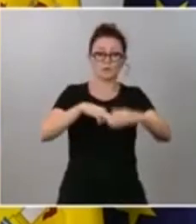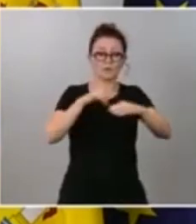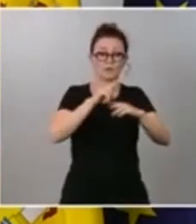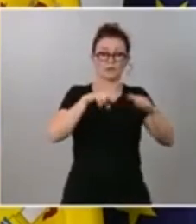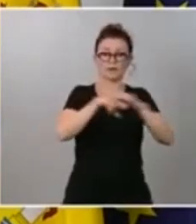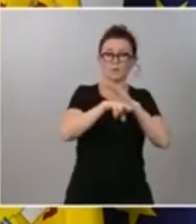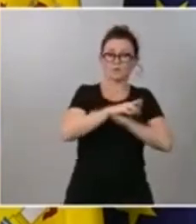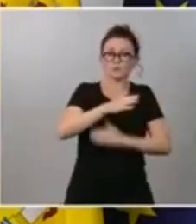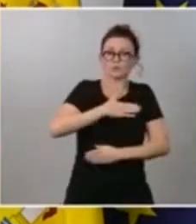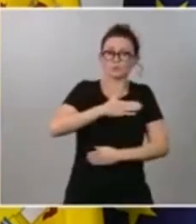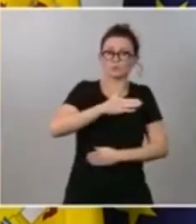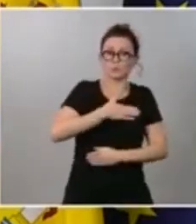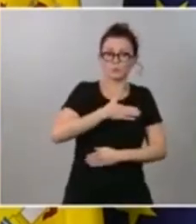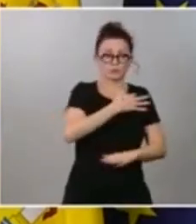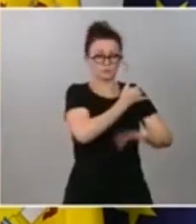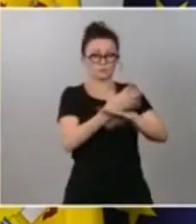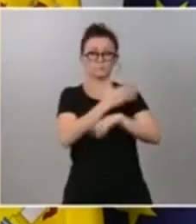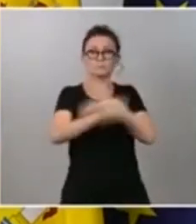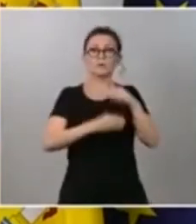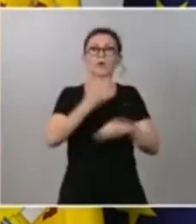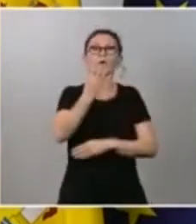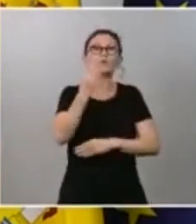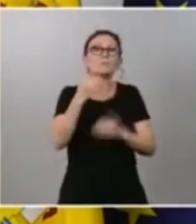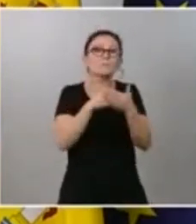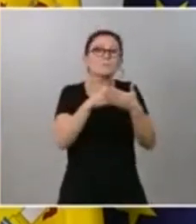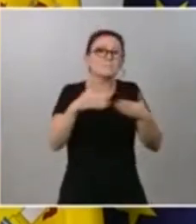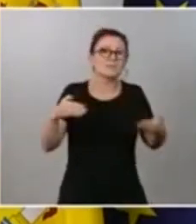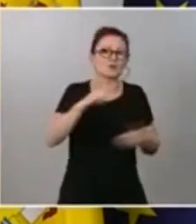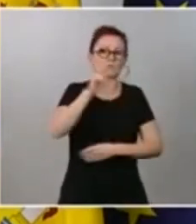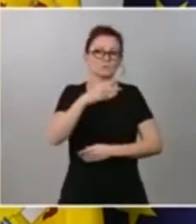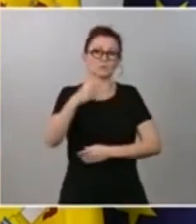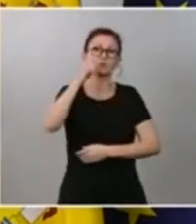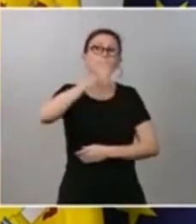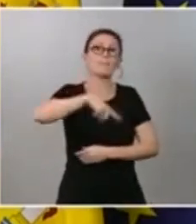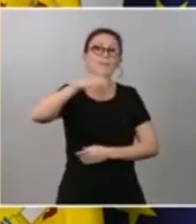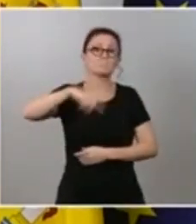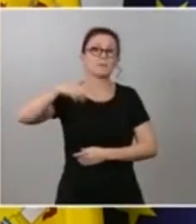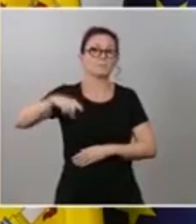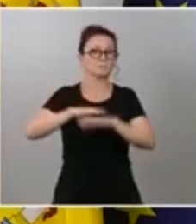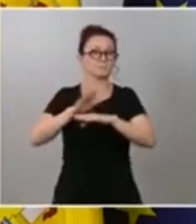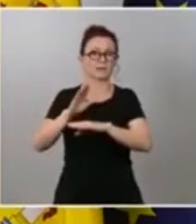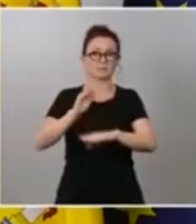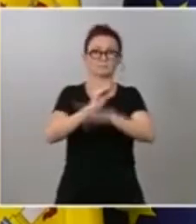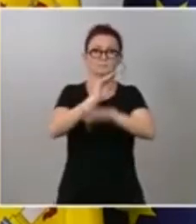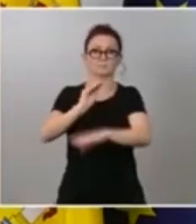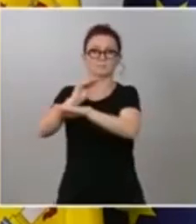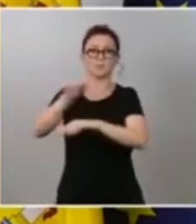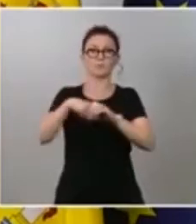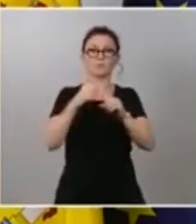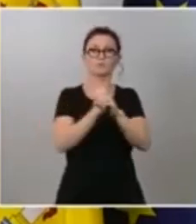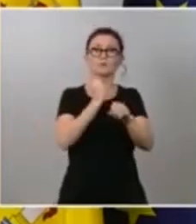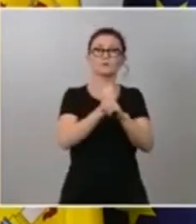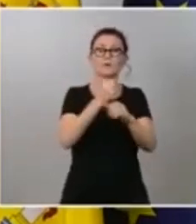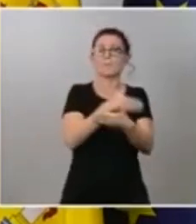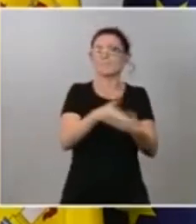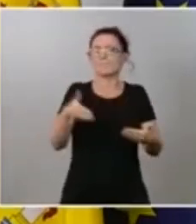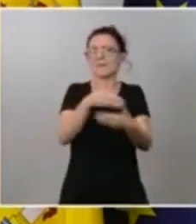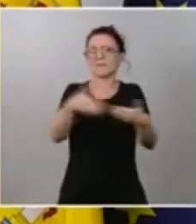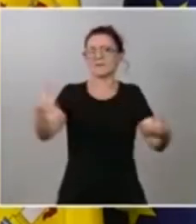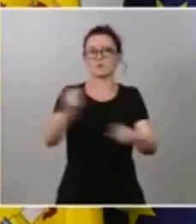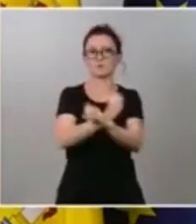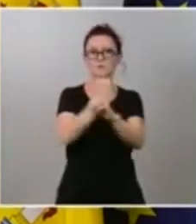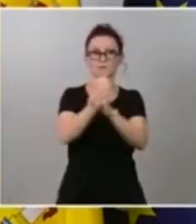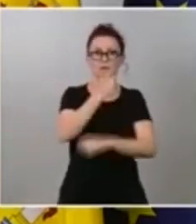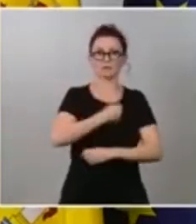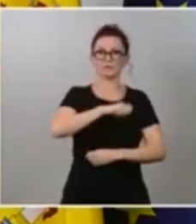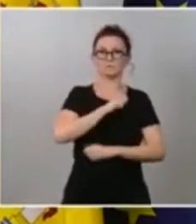invirtiendo más de 4.000 millones de euros al mes en proteger el puesto de trabajo de millones y millones de trabajadores en nuestro país y ahora